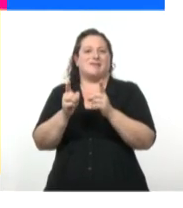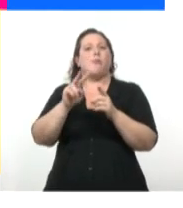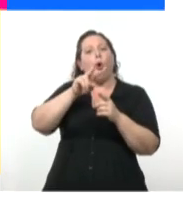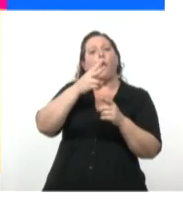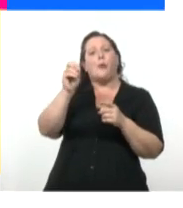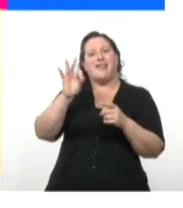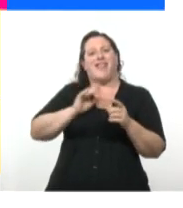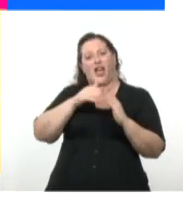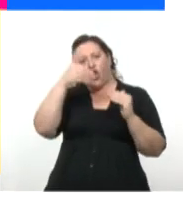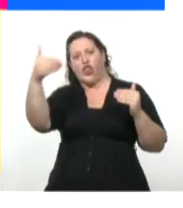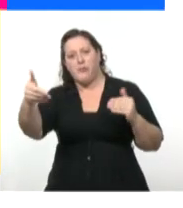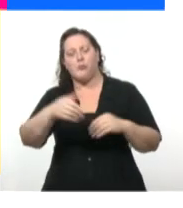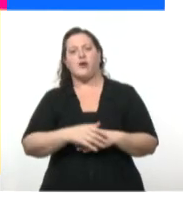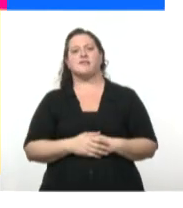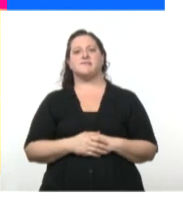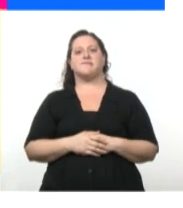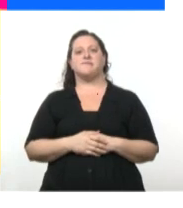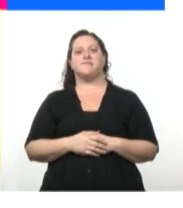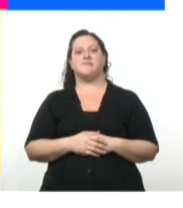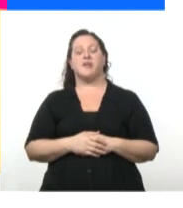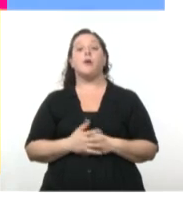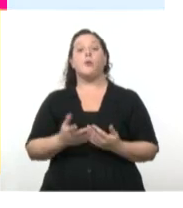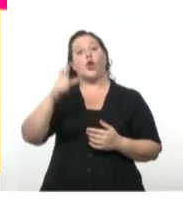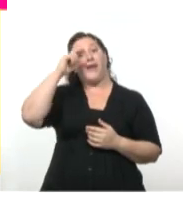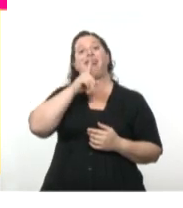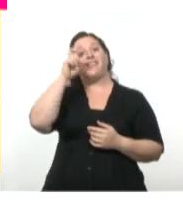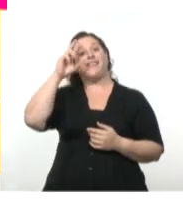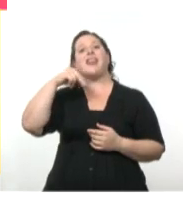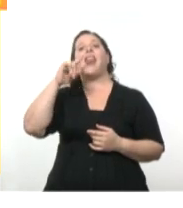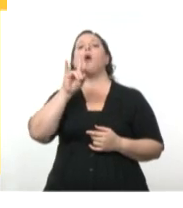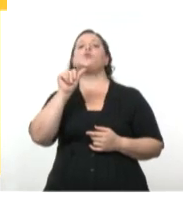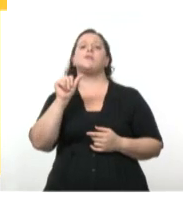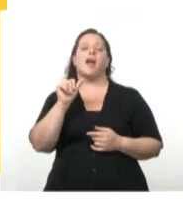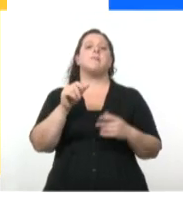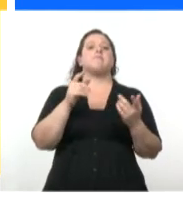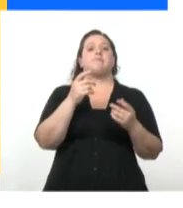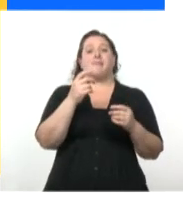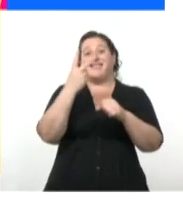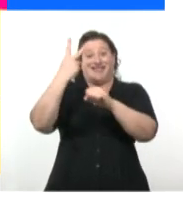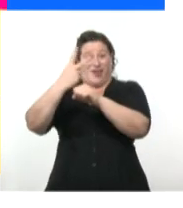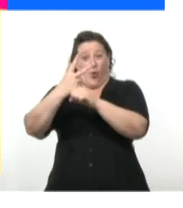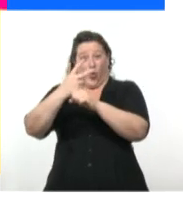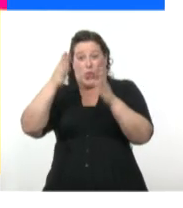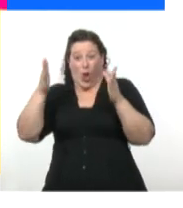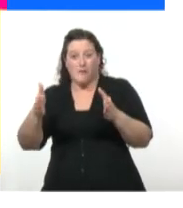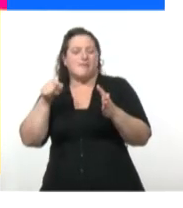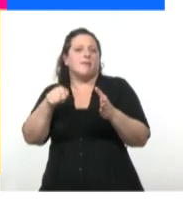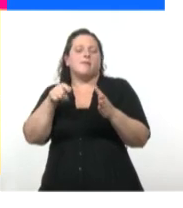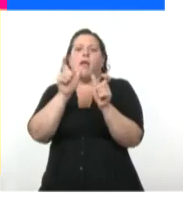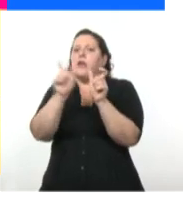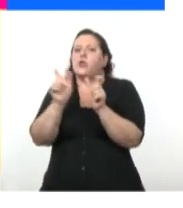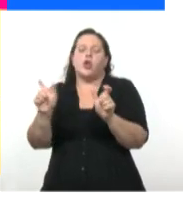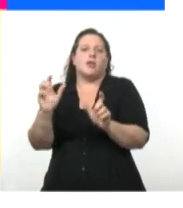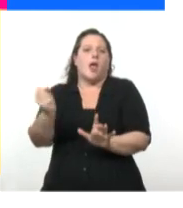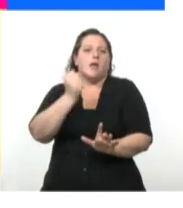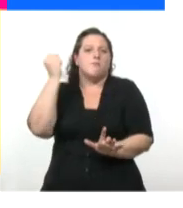El Eternauta 2, o la segunda parte del Eternauta, es una historieta muy importante. Y eso